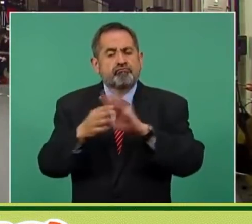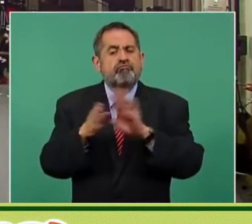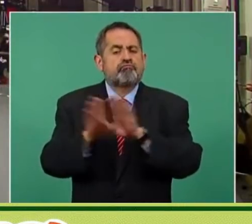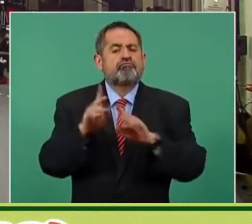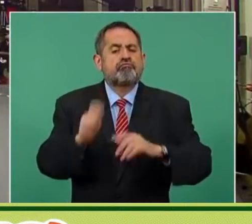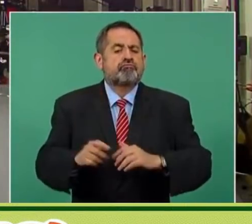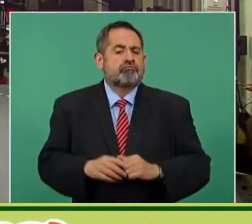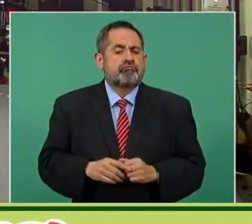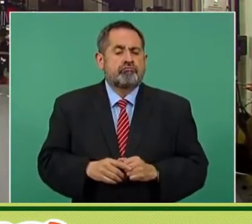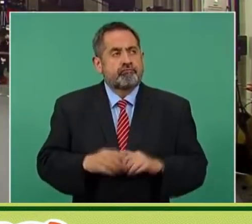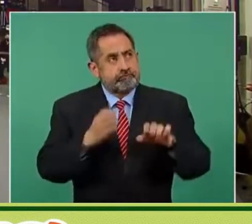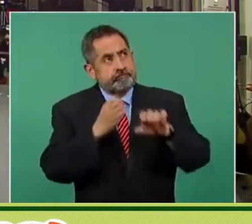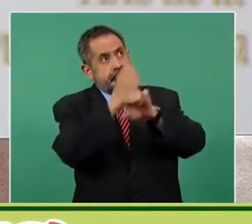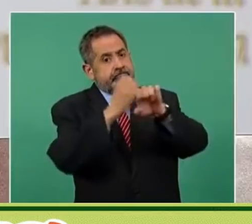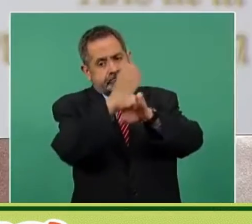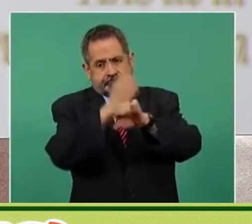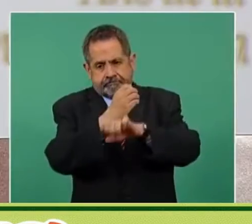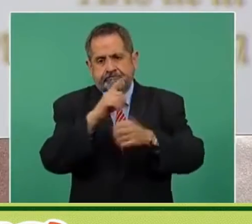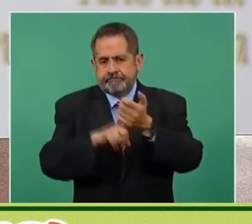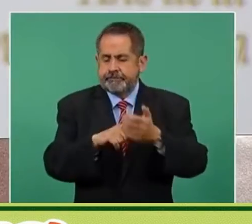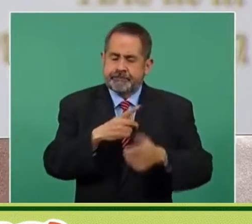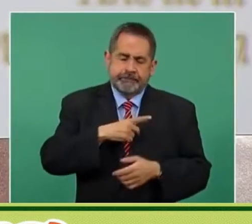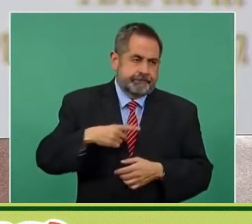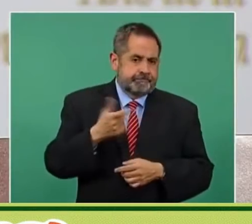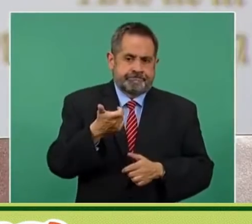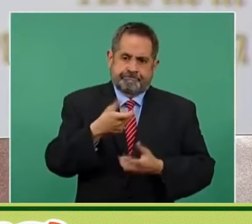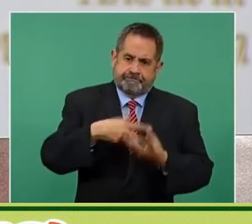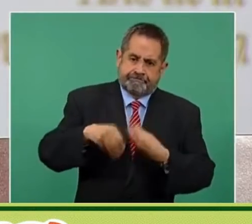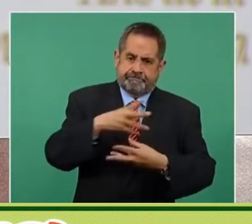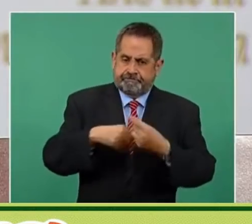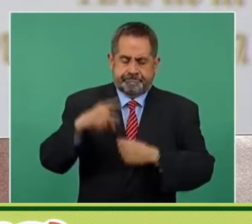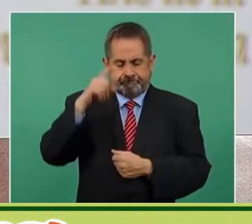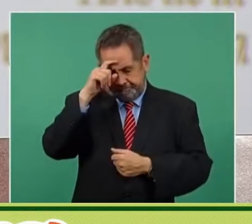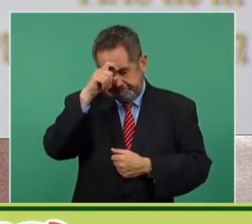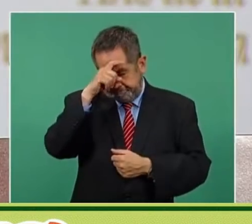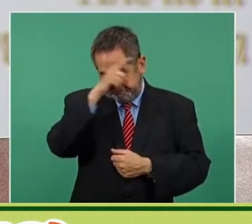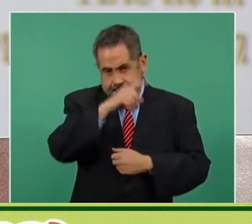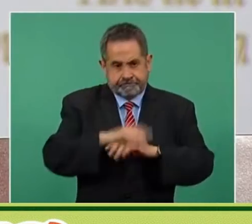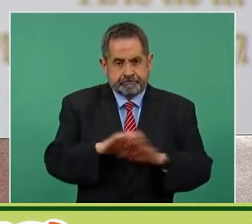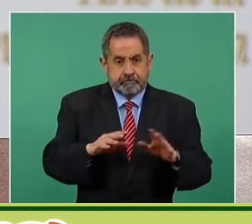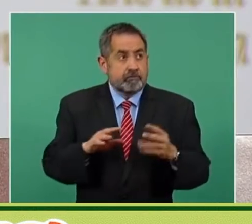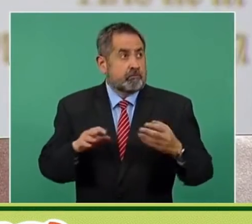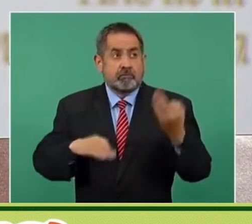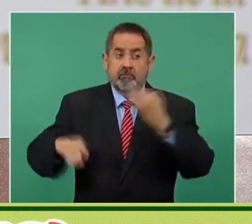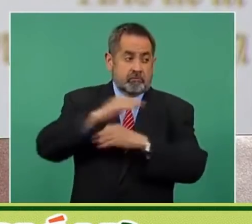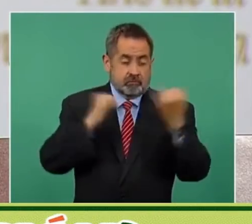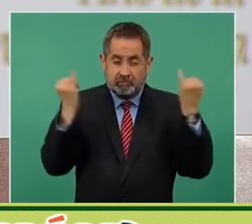los estados, no afortunadamente es un asunto general.